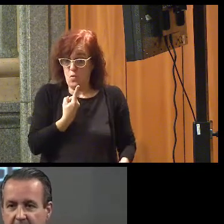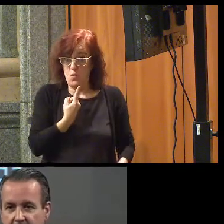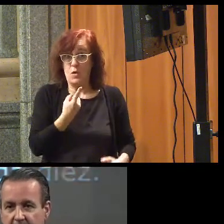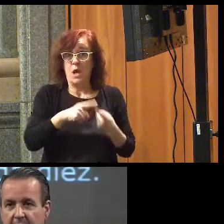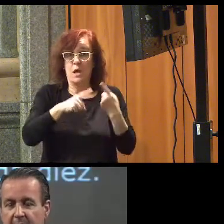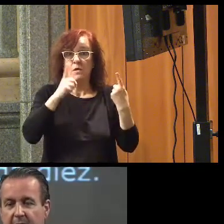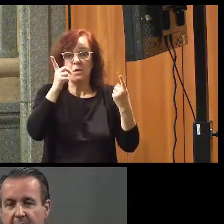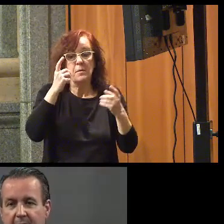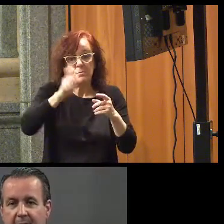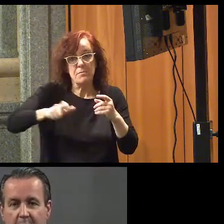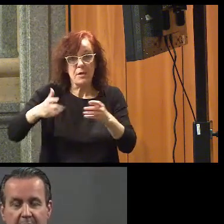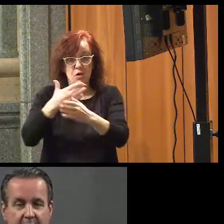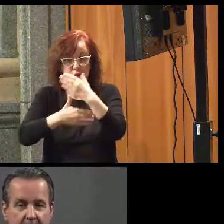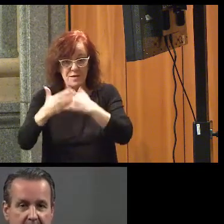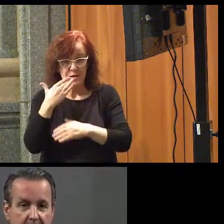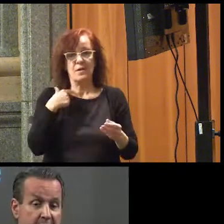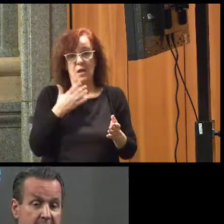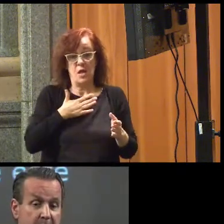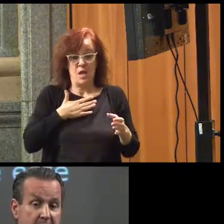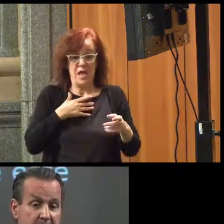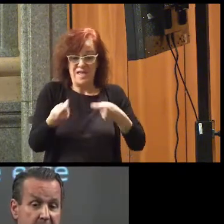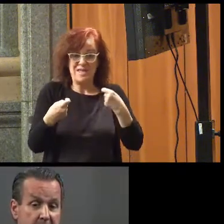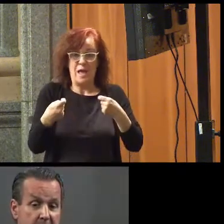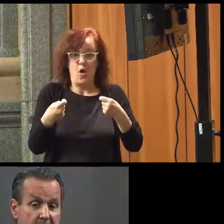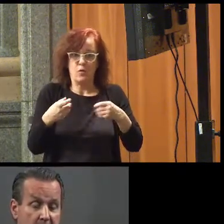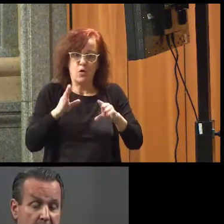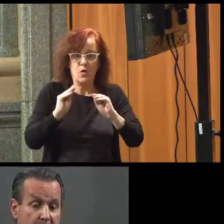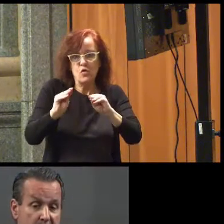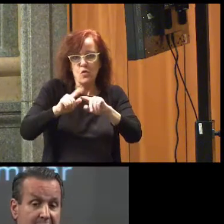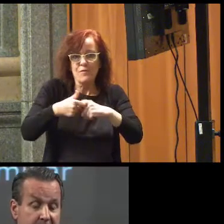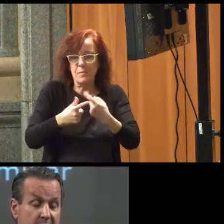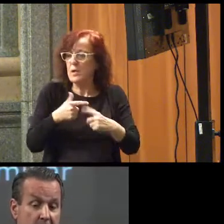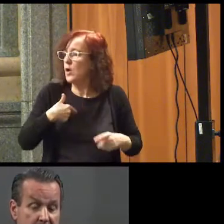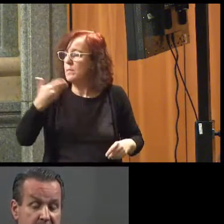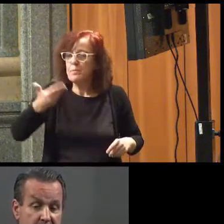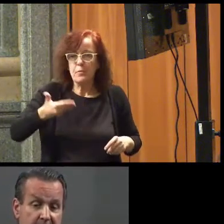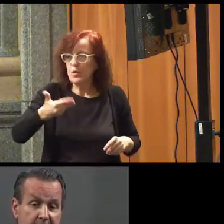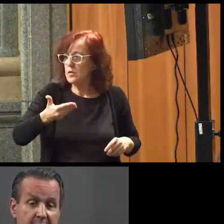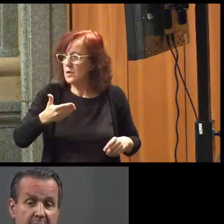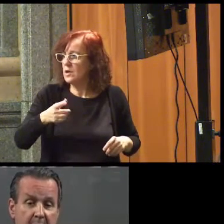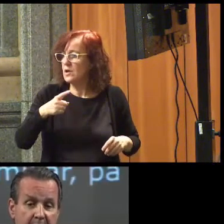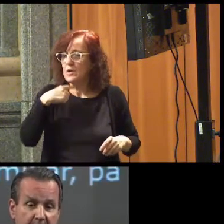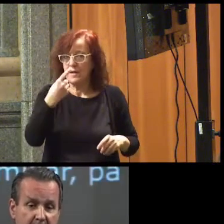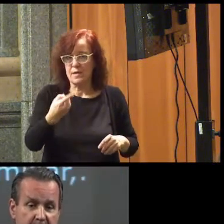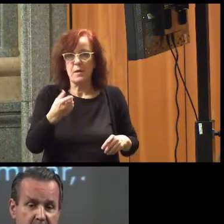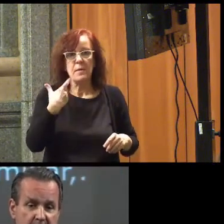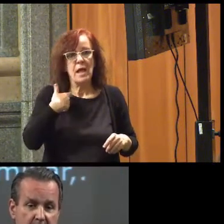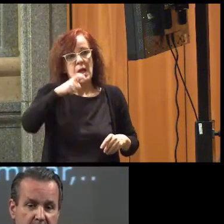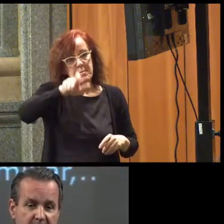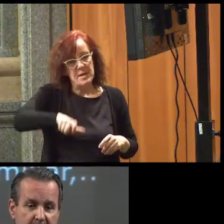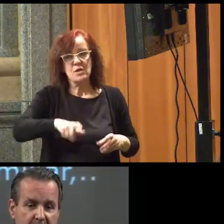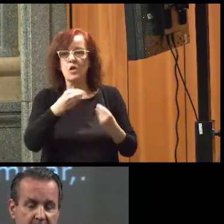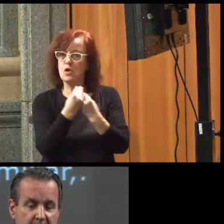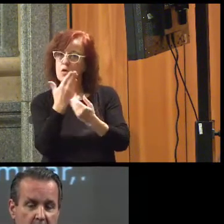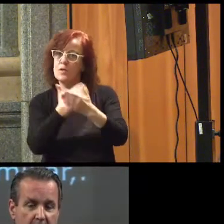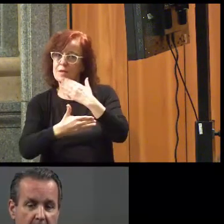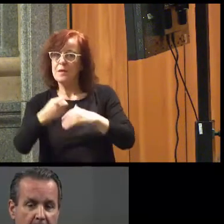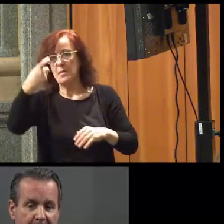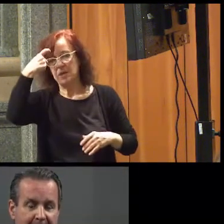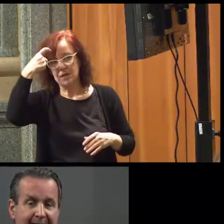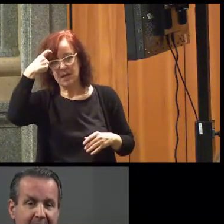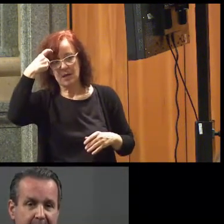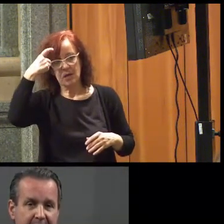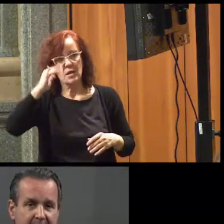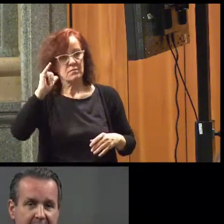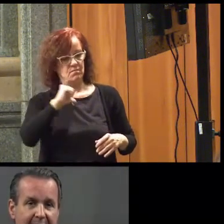discapacidad en la edad laboral trabajaban. Para mí lo que es importante es que, como bien se decía aquí, para que la persona con discapacidad intelectual